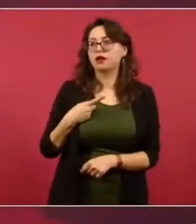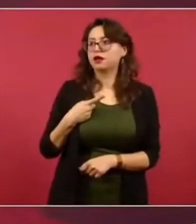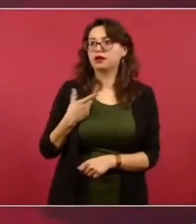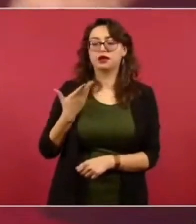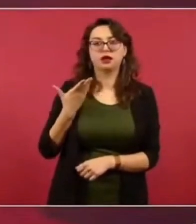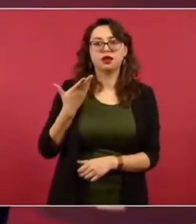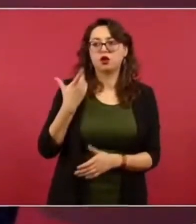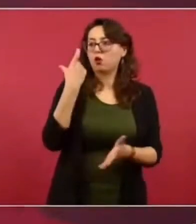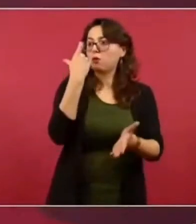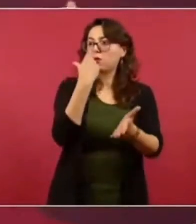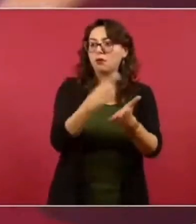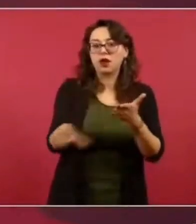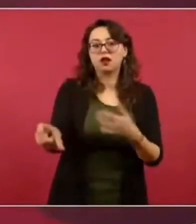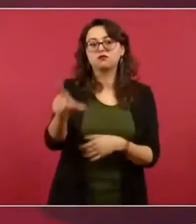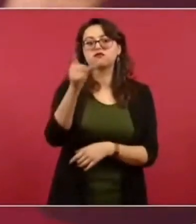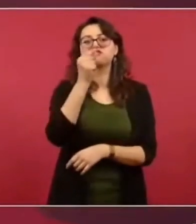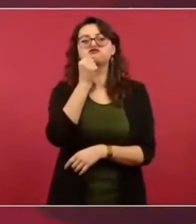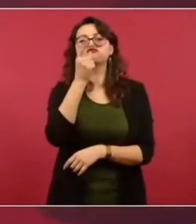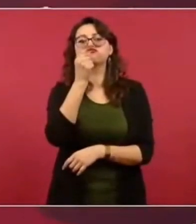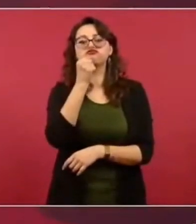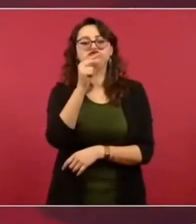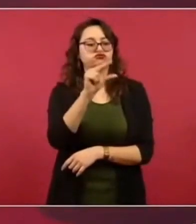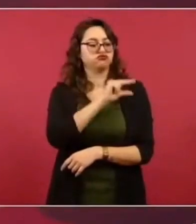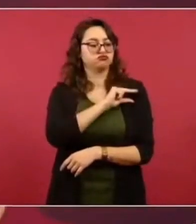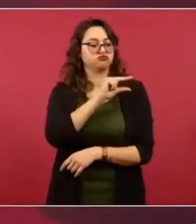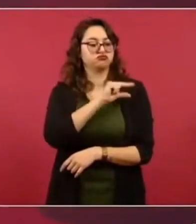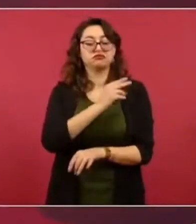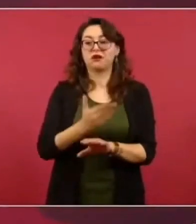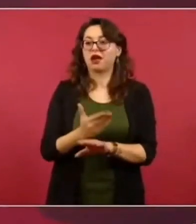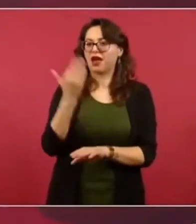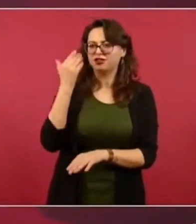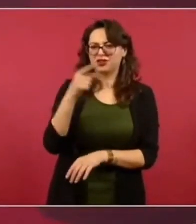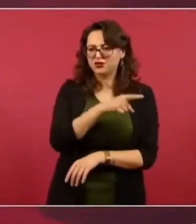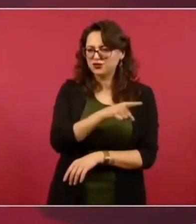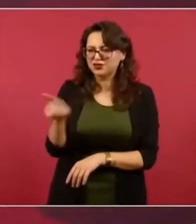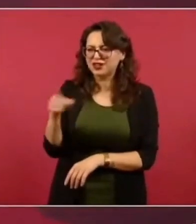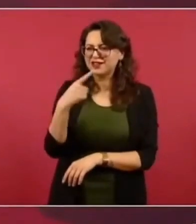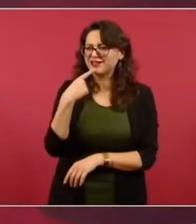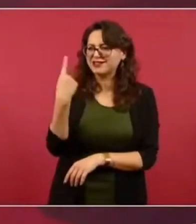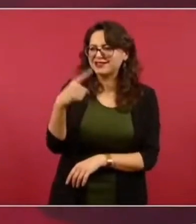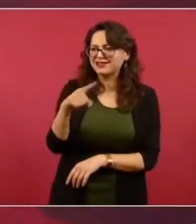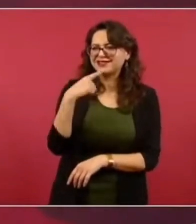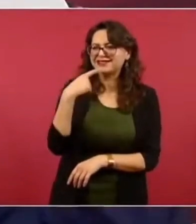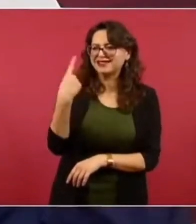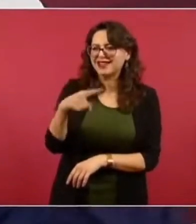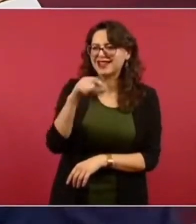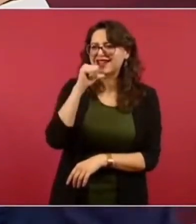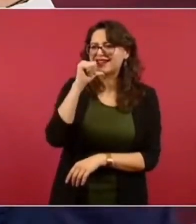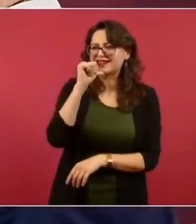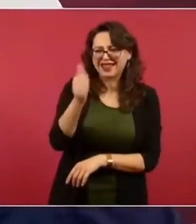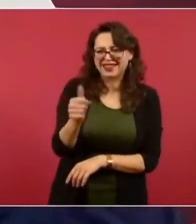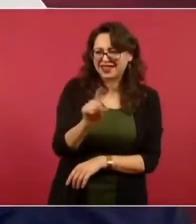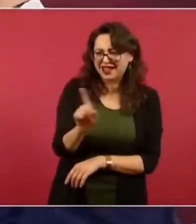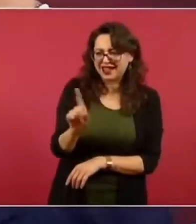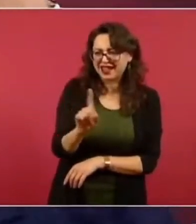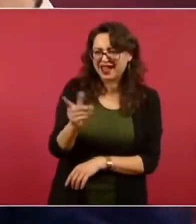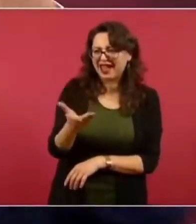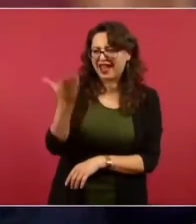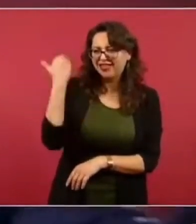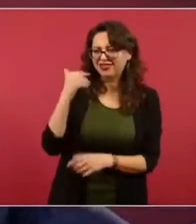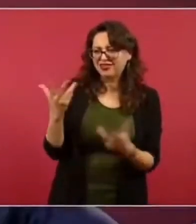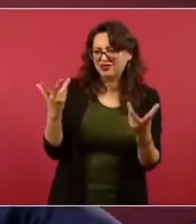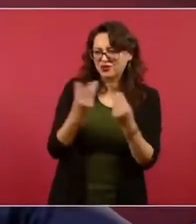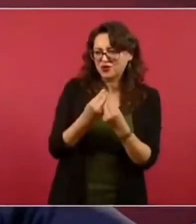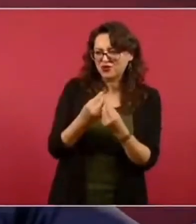porque pues estaba Chong en gobernación. No creo que ustedes hayan denunciado algo de Chong,